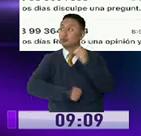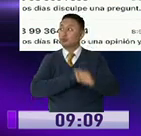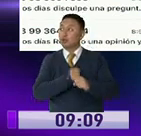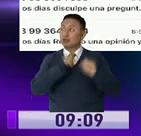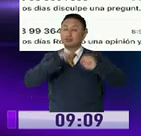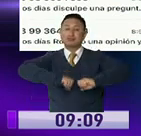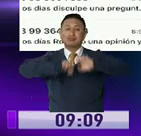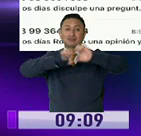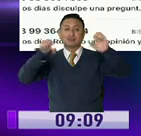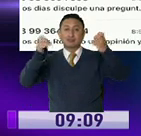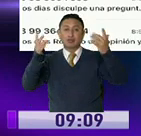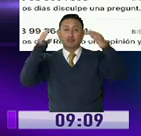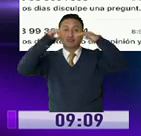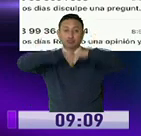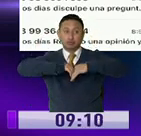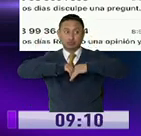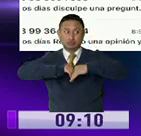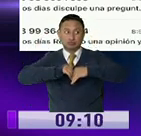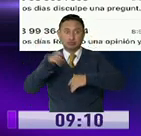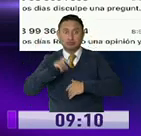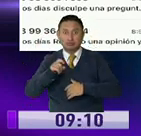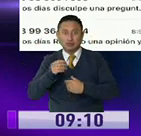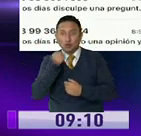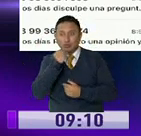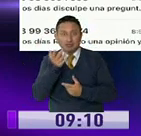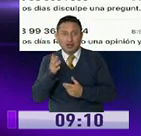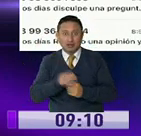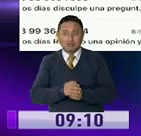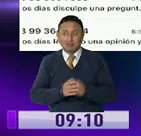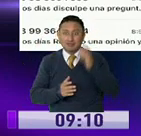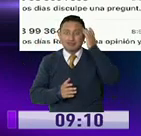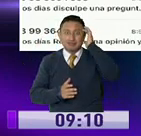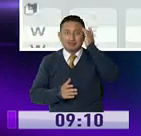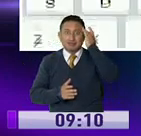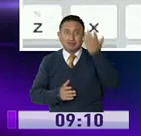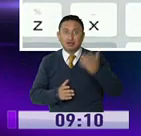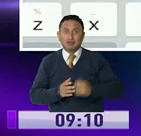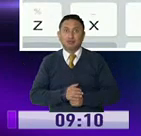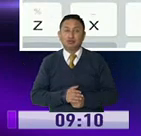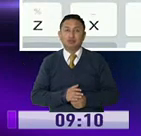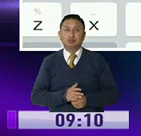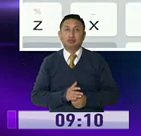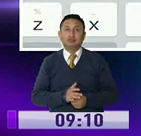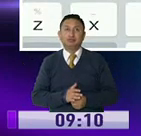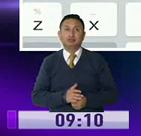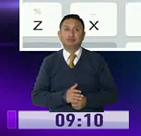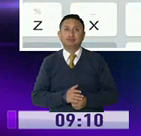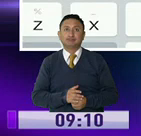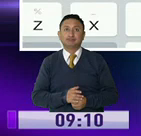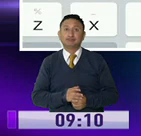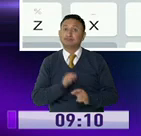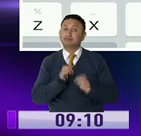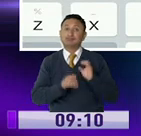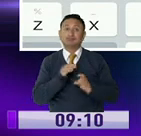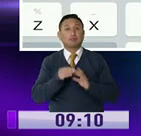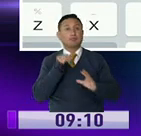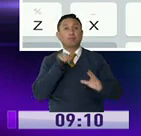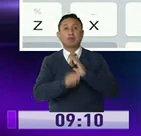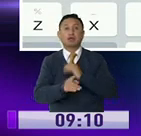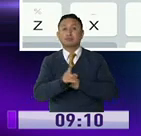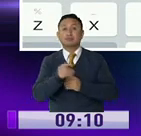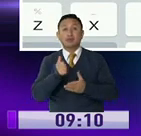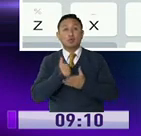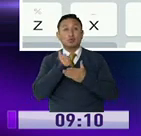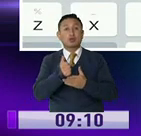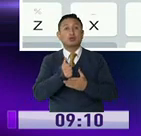pequeña empresa y ya quebré, por favor, no tengo ni para comer, estoy desesperado. A la link. Link, o sea, ayudarse con los kits. O